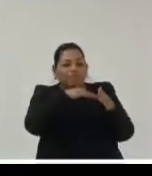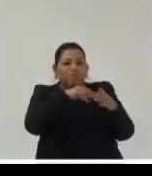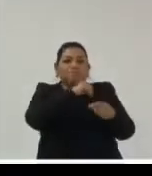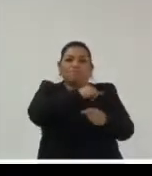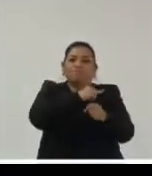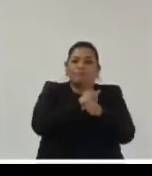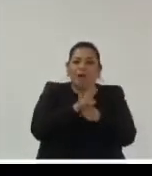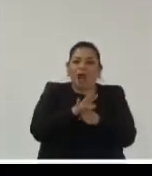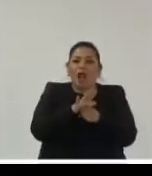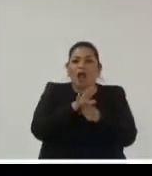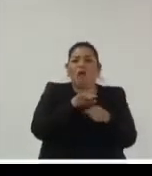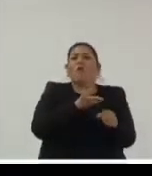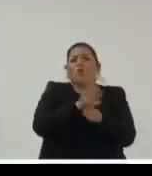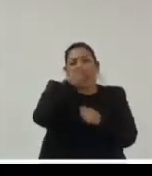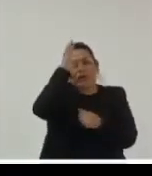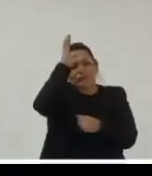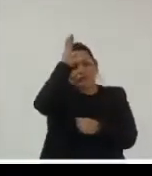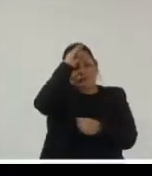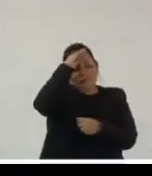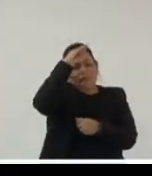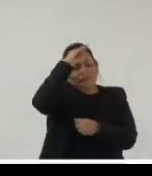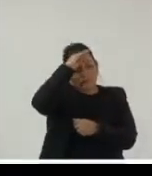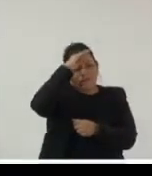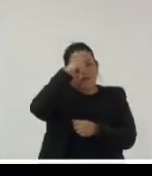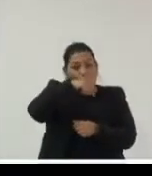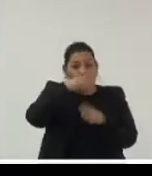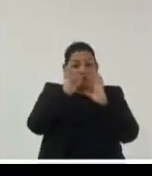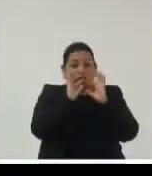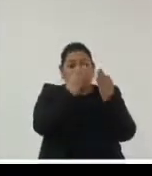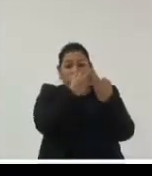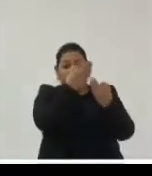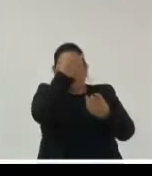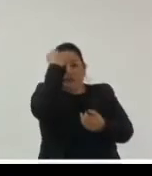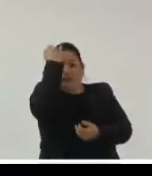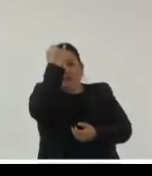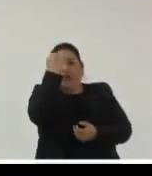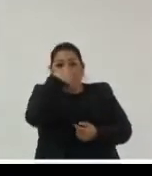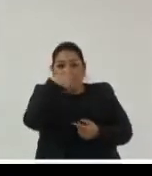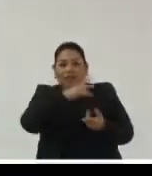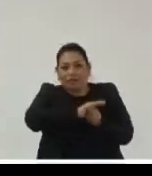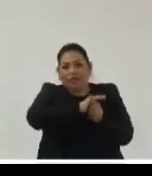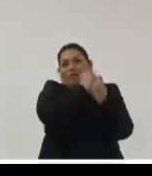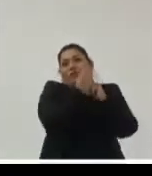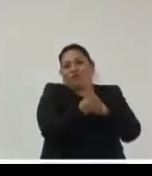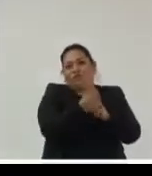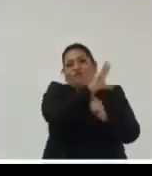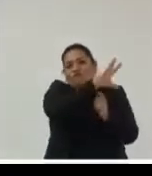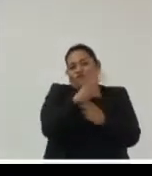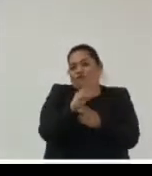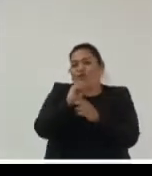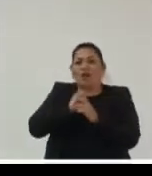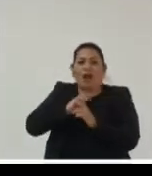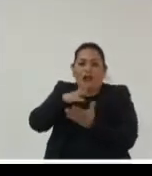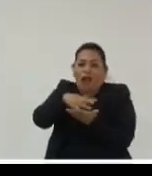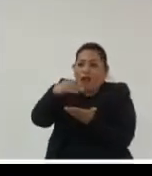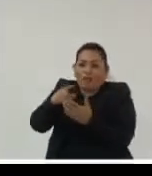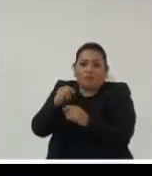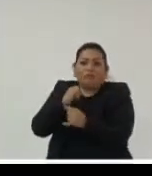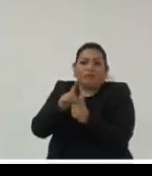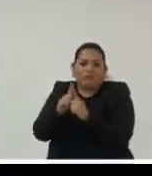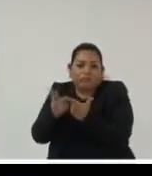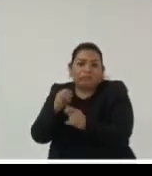con qué criterios se están formando ahora ideas que eventualmente sí se van a transcribir a documentos o a libros o a